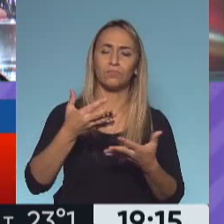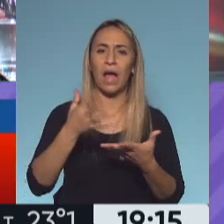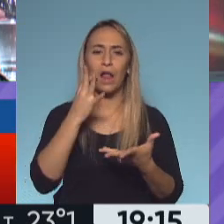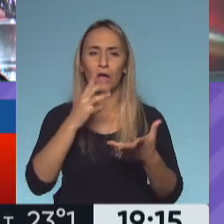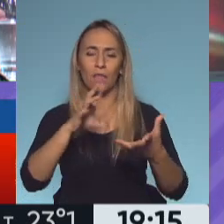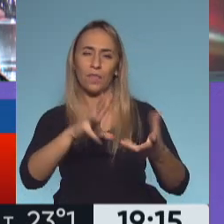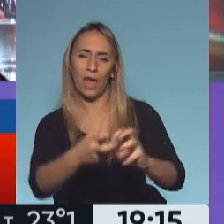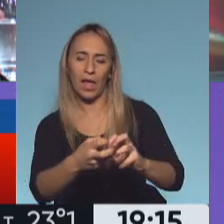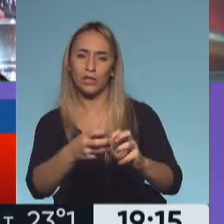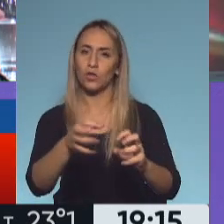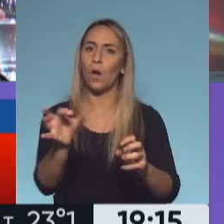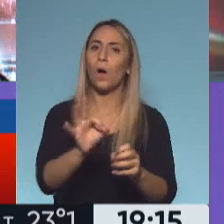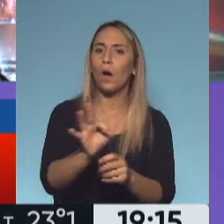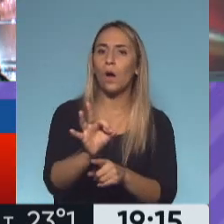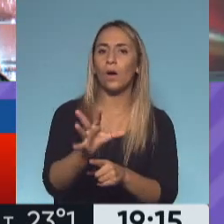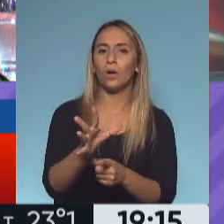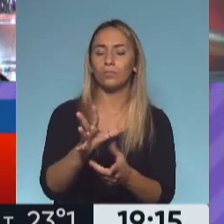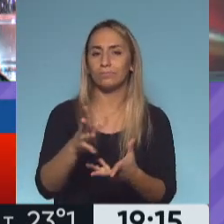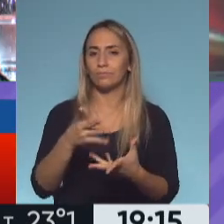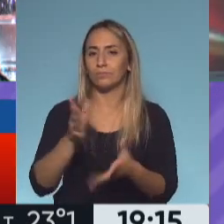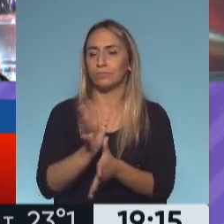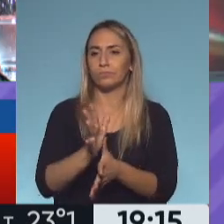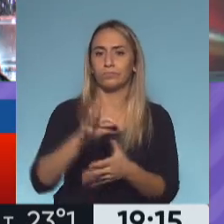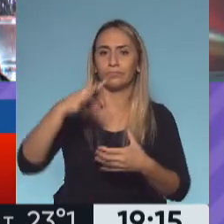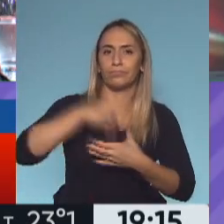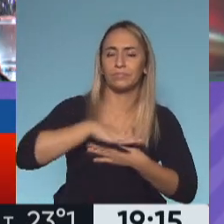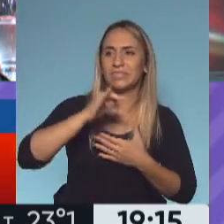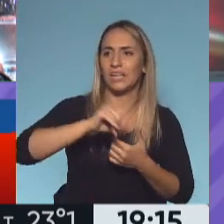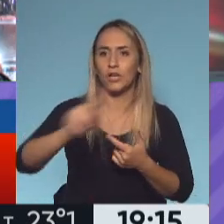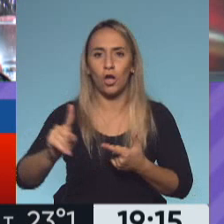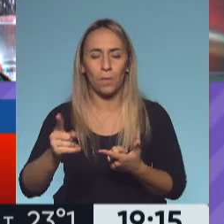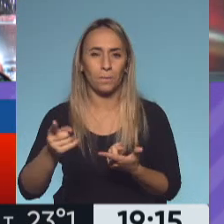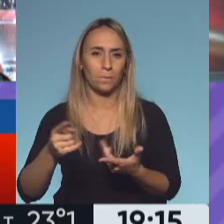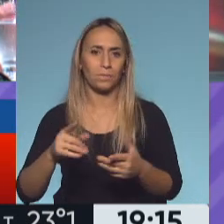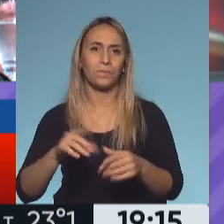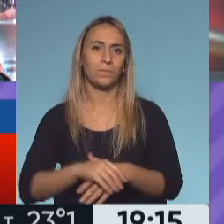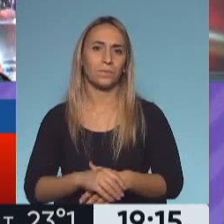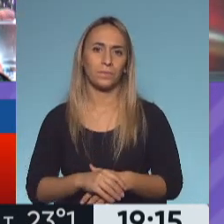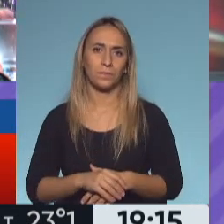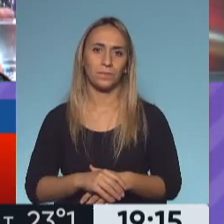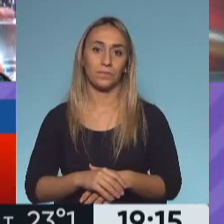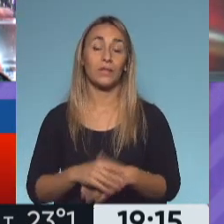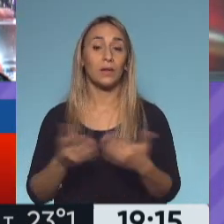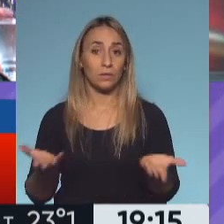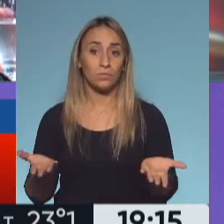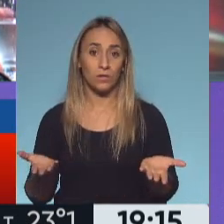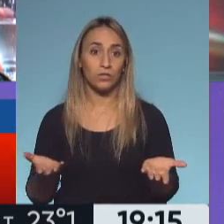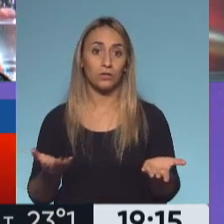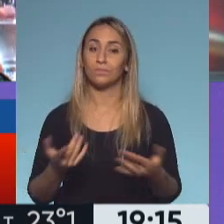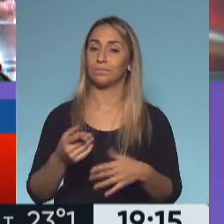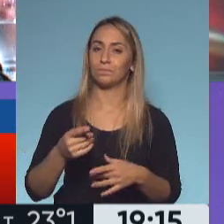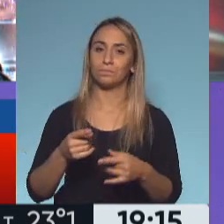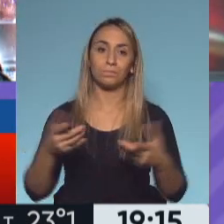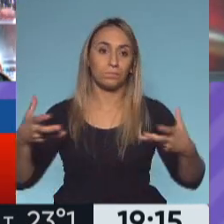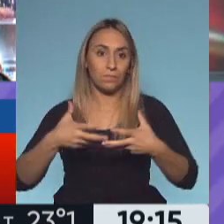daño de imposible reparación ulterior. Esa es la fórmula judicial que se utiliza. Y en virtud de eso lo que están resolviendo